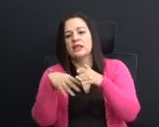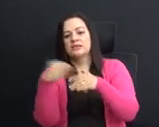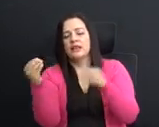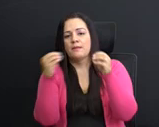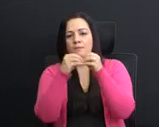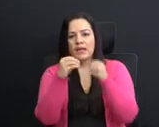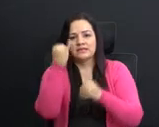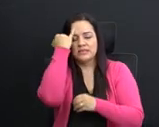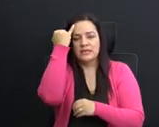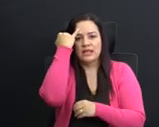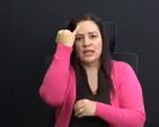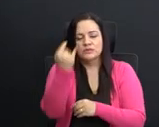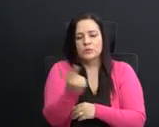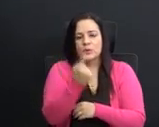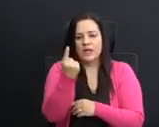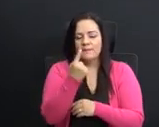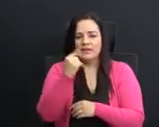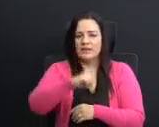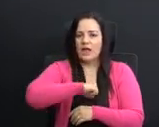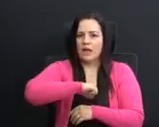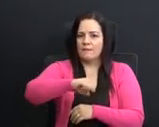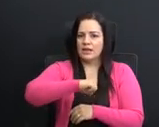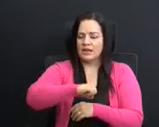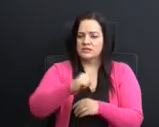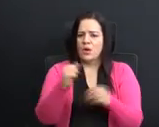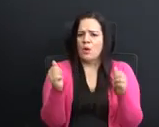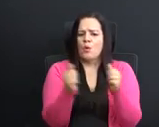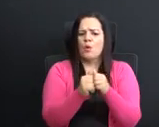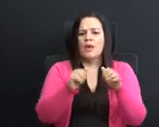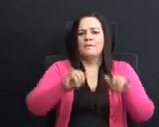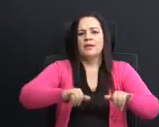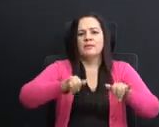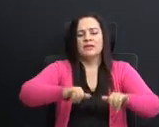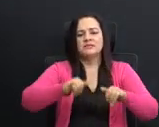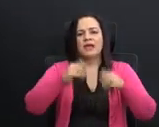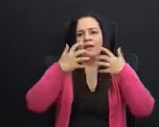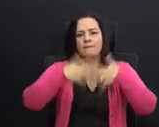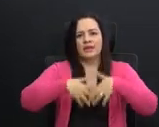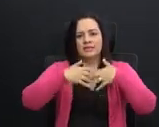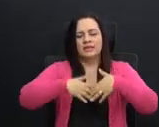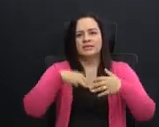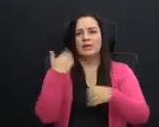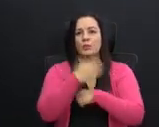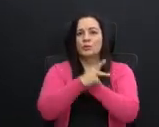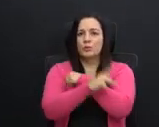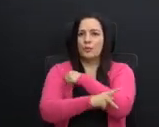ideas que únicamente amenazan con la permanencia de las empresas en nuestro país.